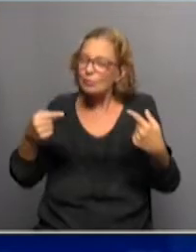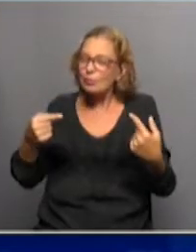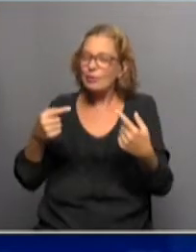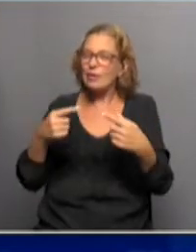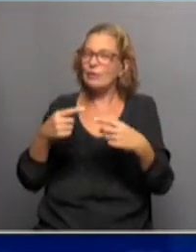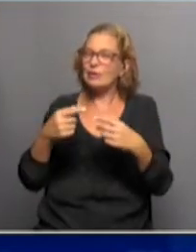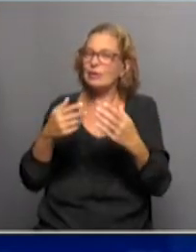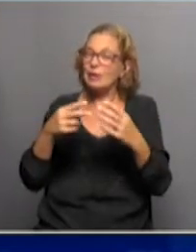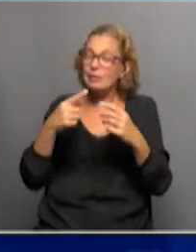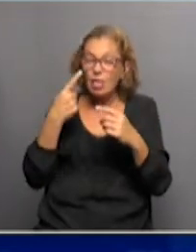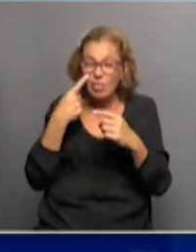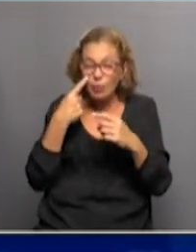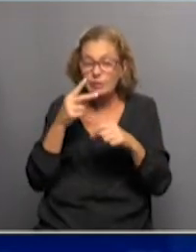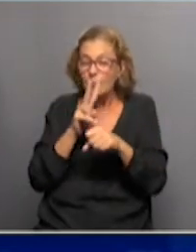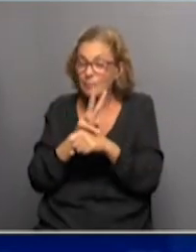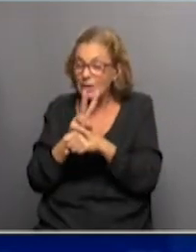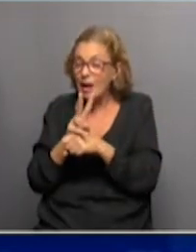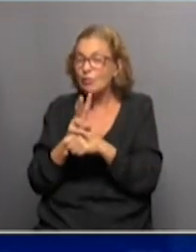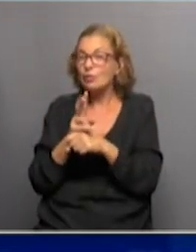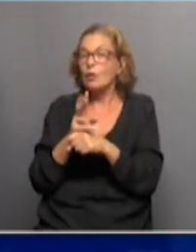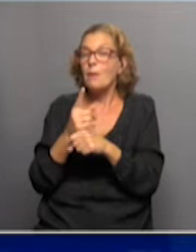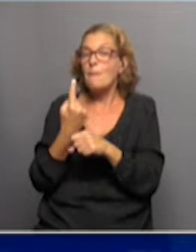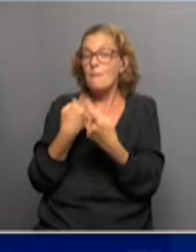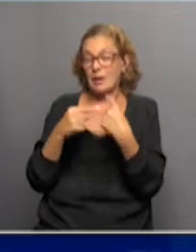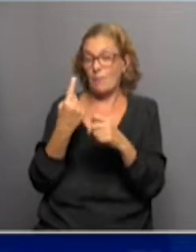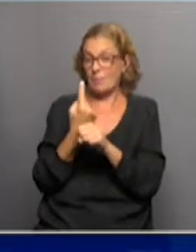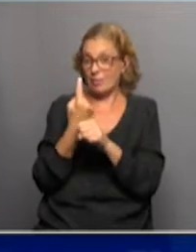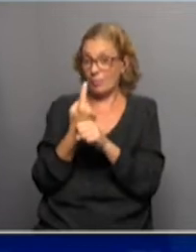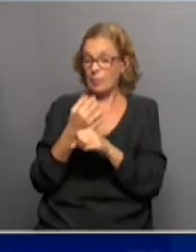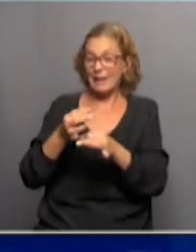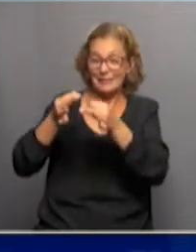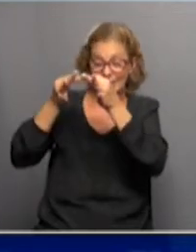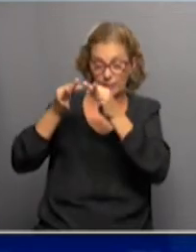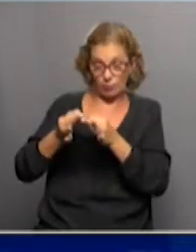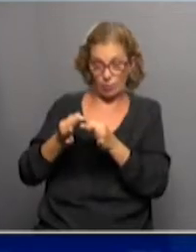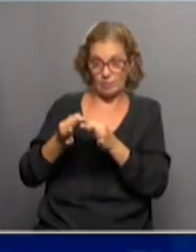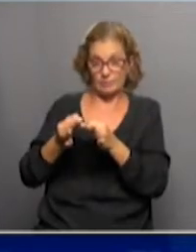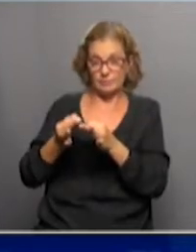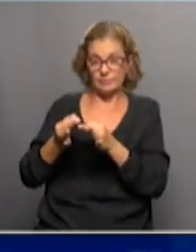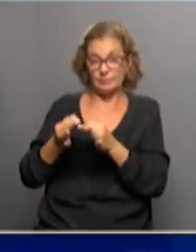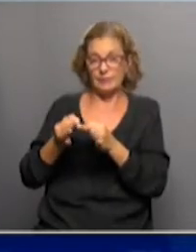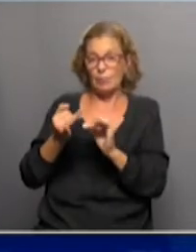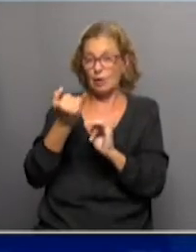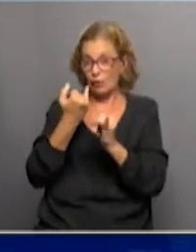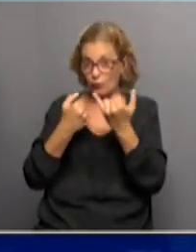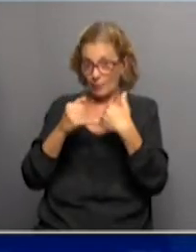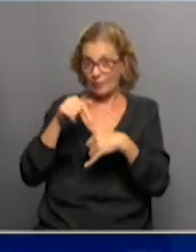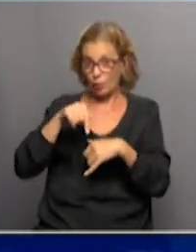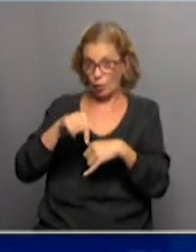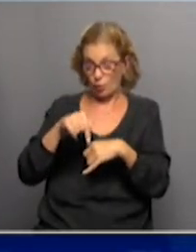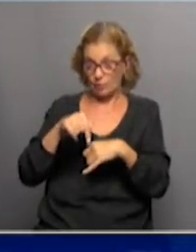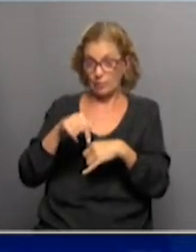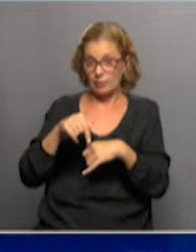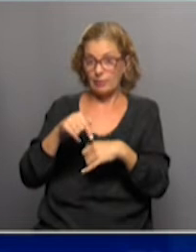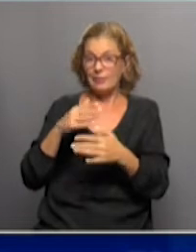testeando. Pero en principio, digamos, para asegurar a la información que tenemos hoy, ¿verdad?